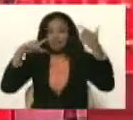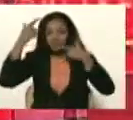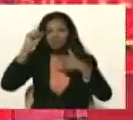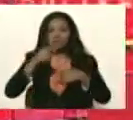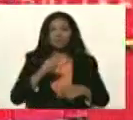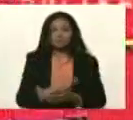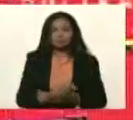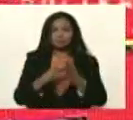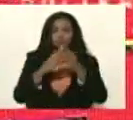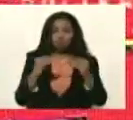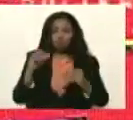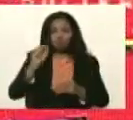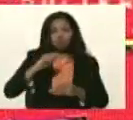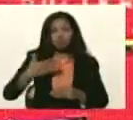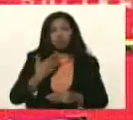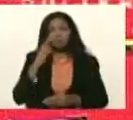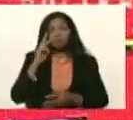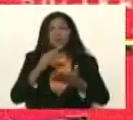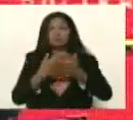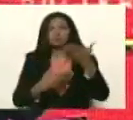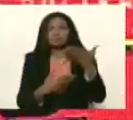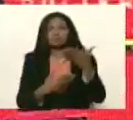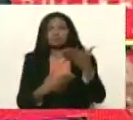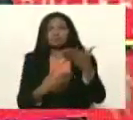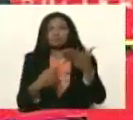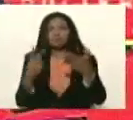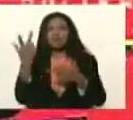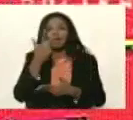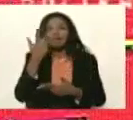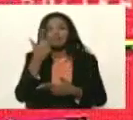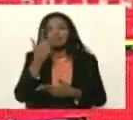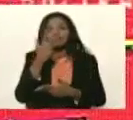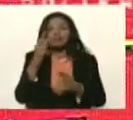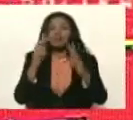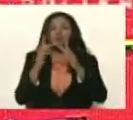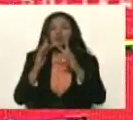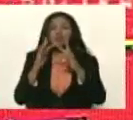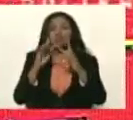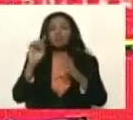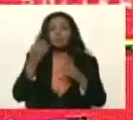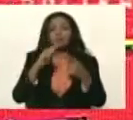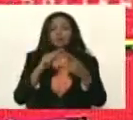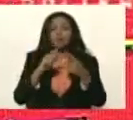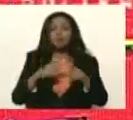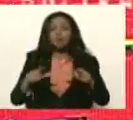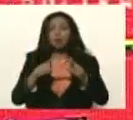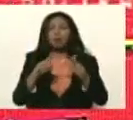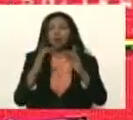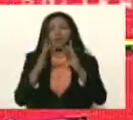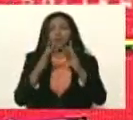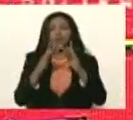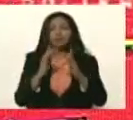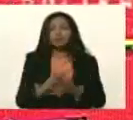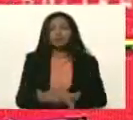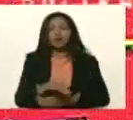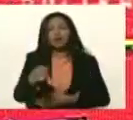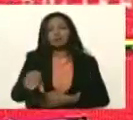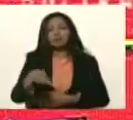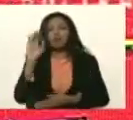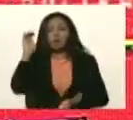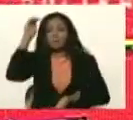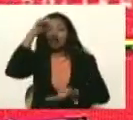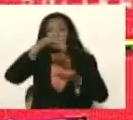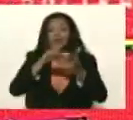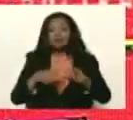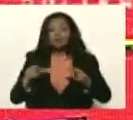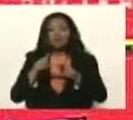todo se puede fíjense que vamos a hacer tres pases en primer lugar vamos a dar un pase al estado de Aragua allá